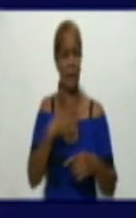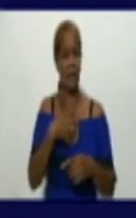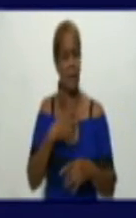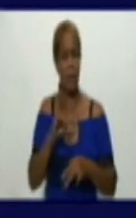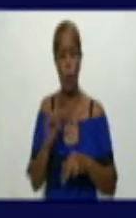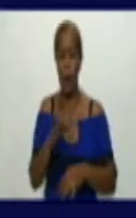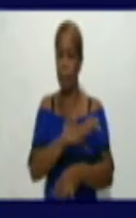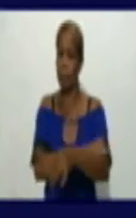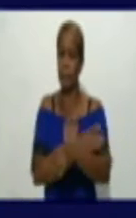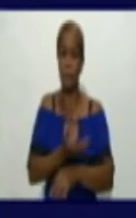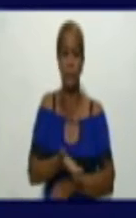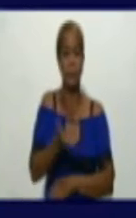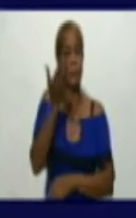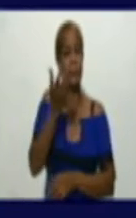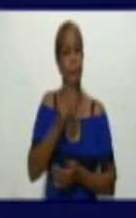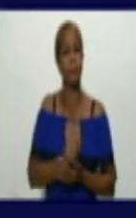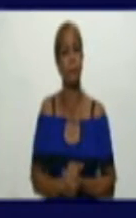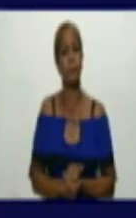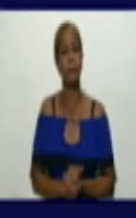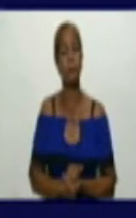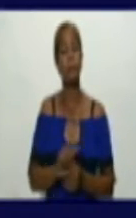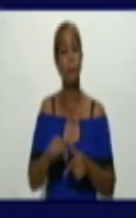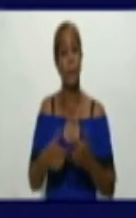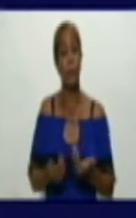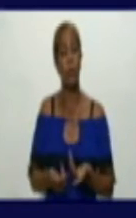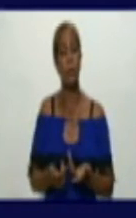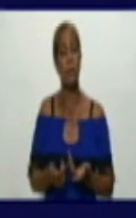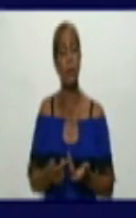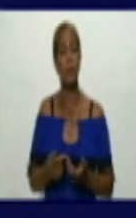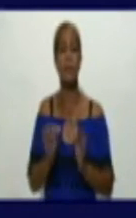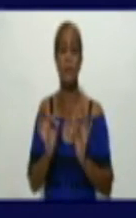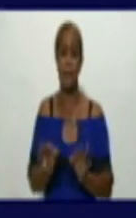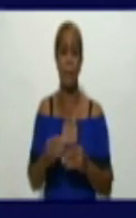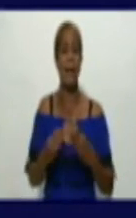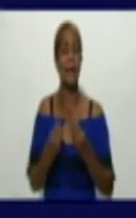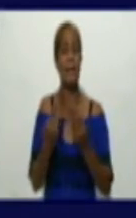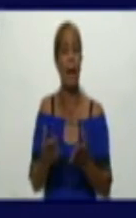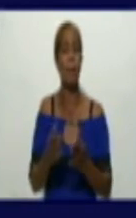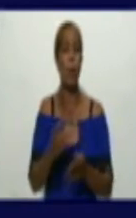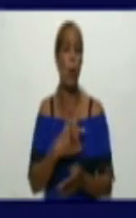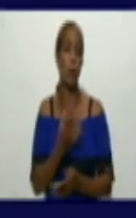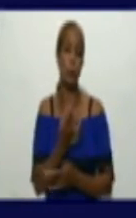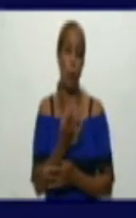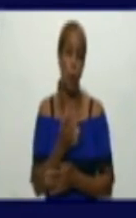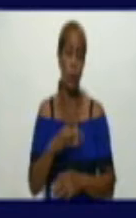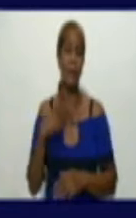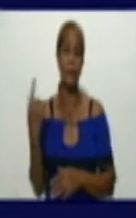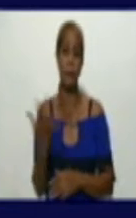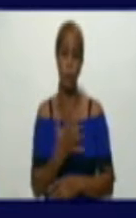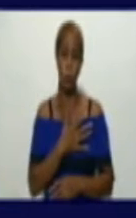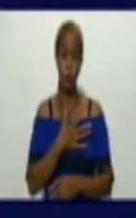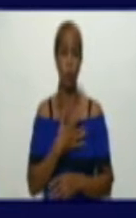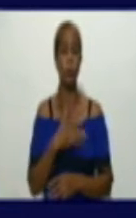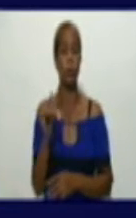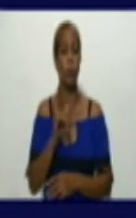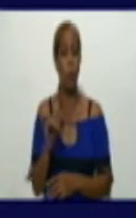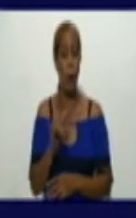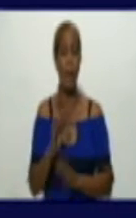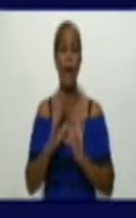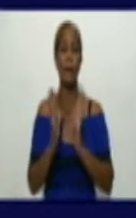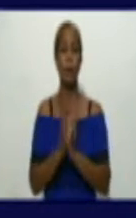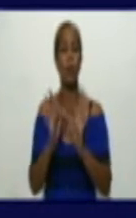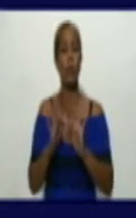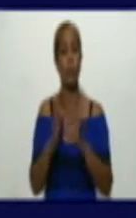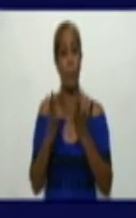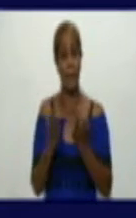a un área de transmisión endémica, para lo cual hacemos llegar las condolencias a familiares y amistades. Y hoy en la pesquisa de los